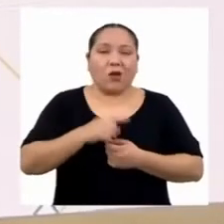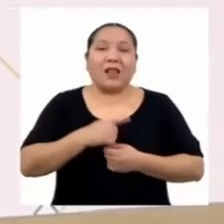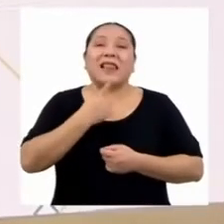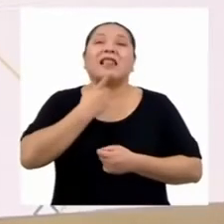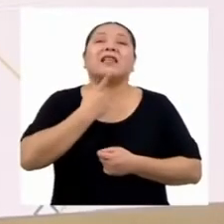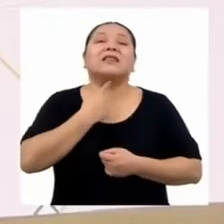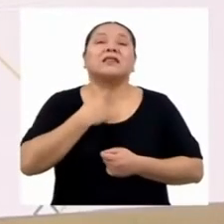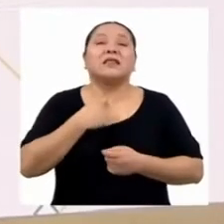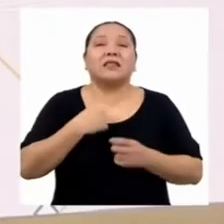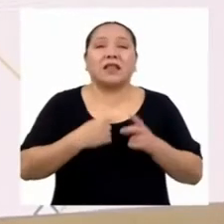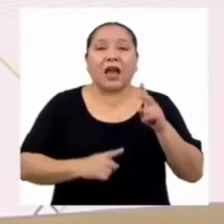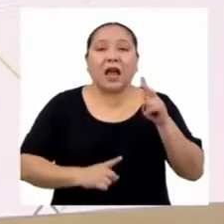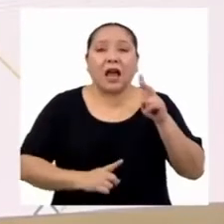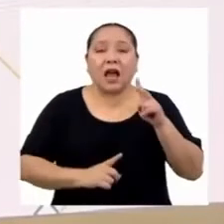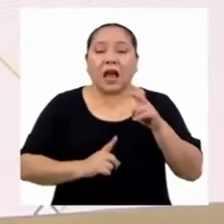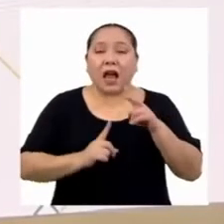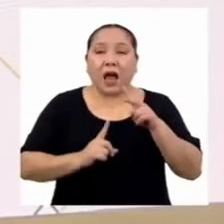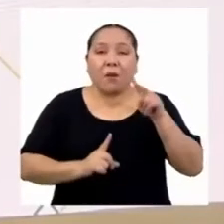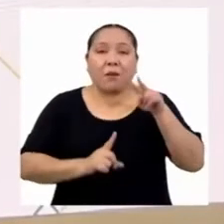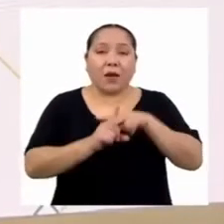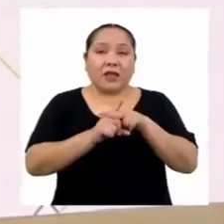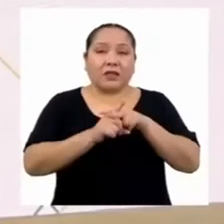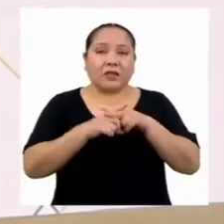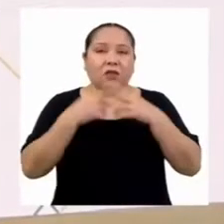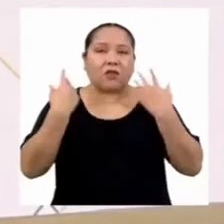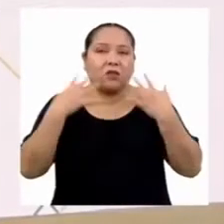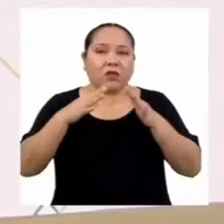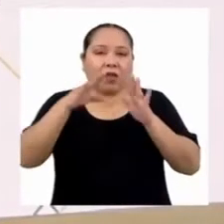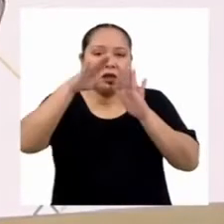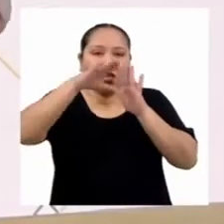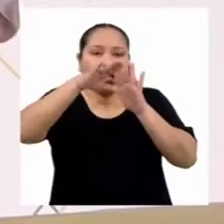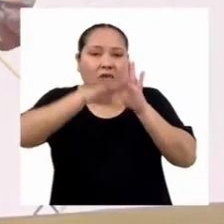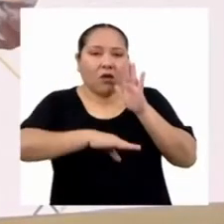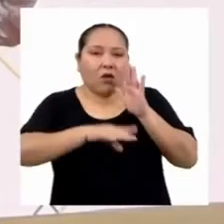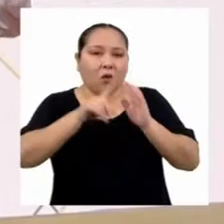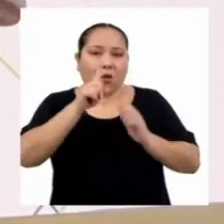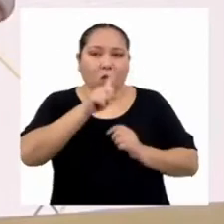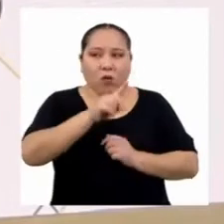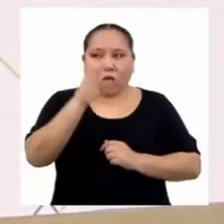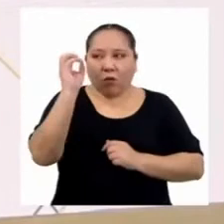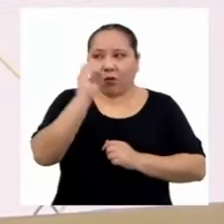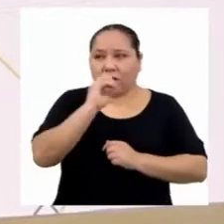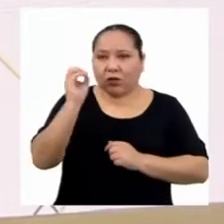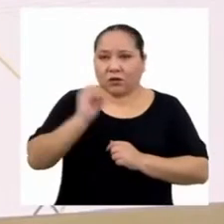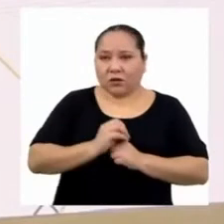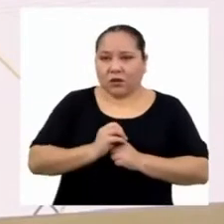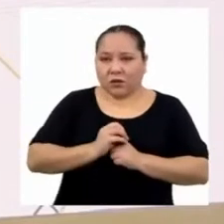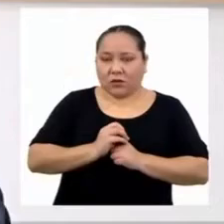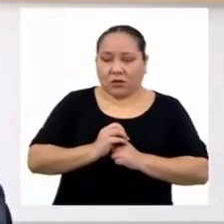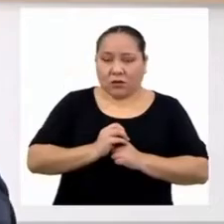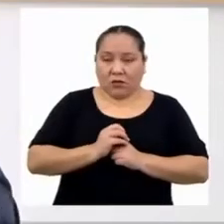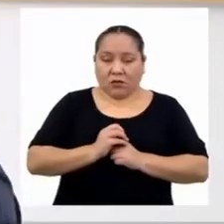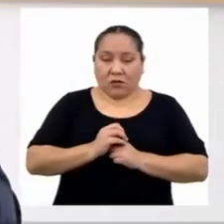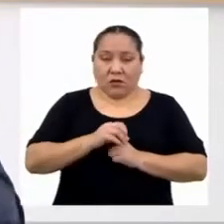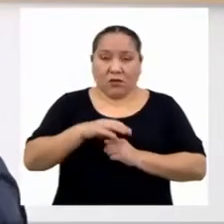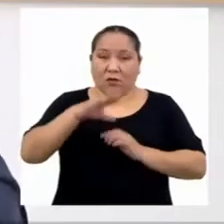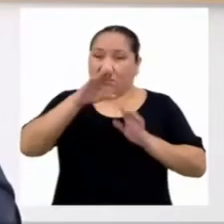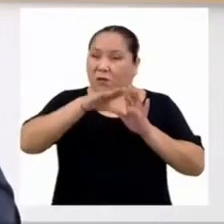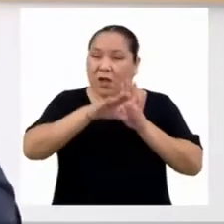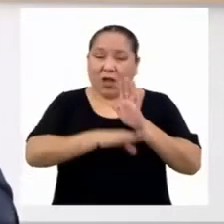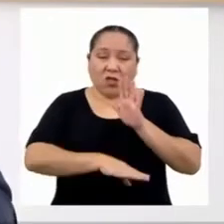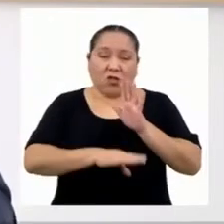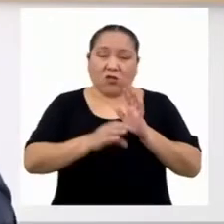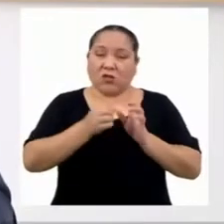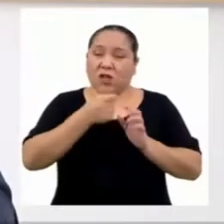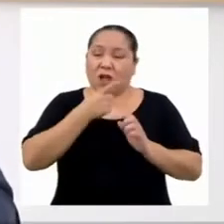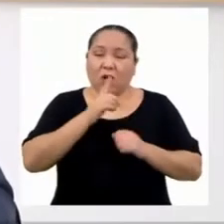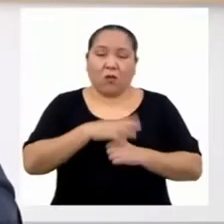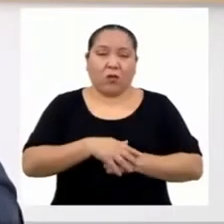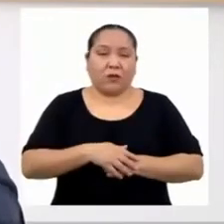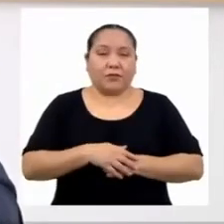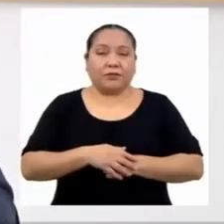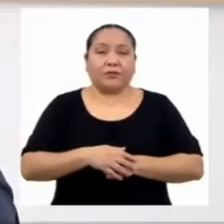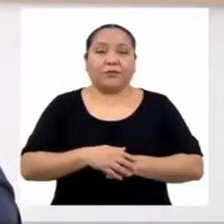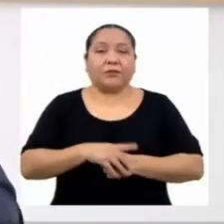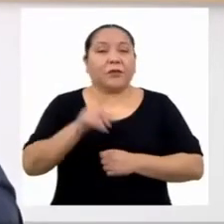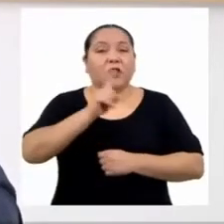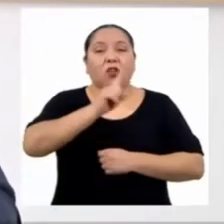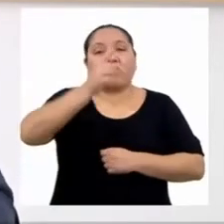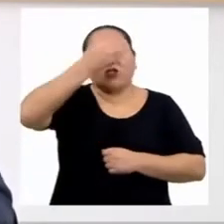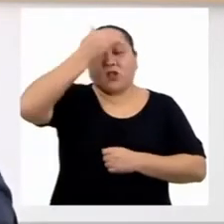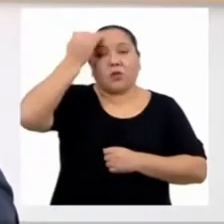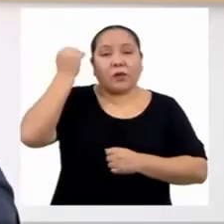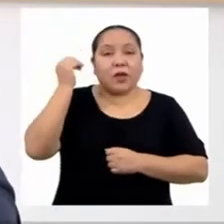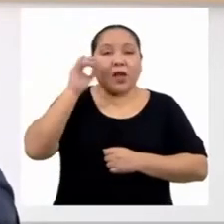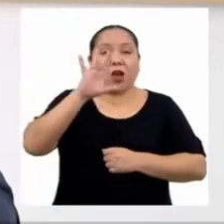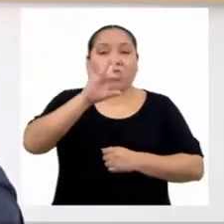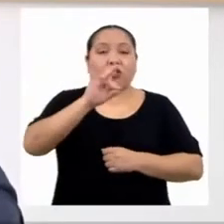ya tenemos un desbalance del 1% entre la ingesta y la pérdida de agua. No olvidemos que aproximadamente el